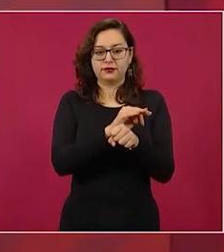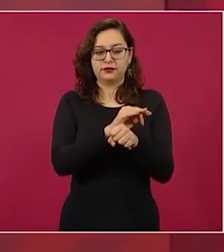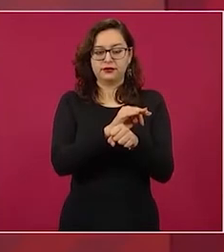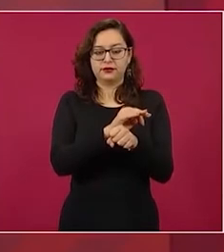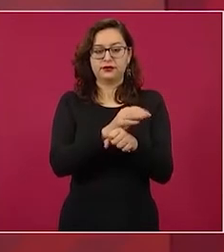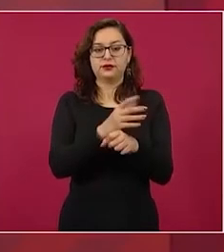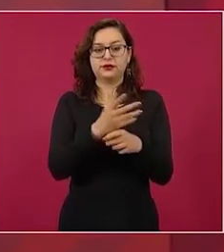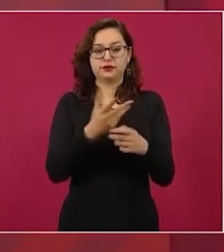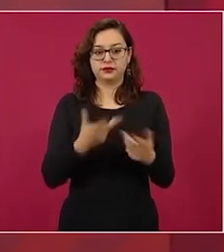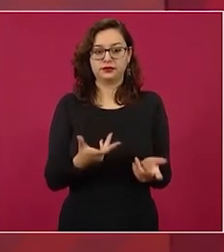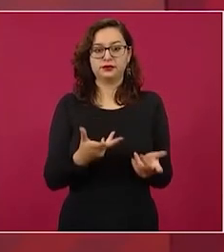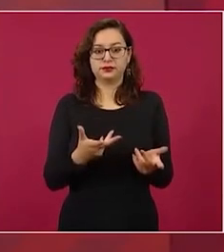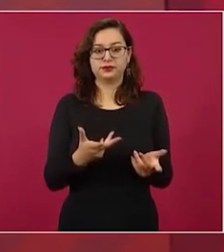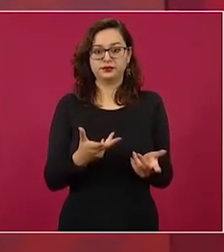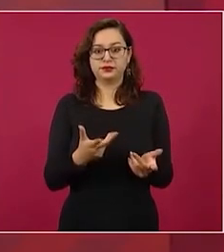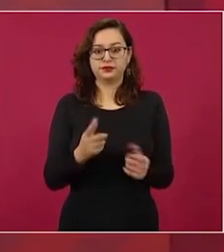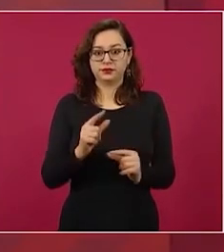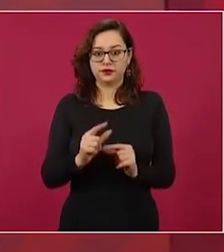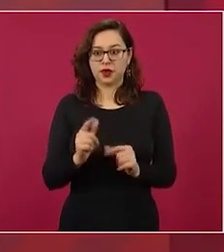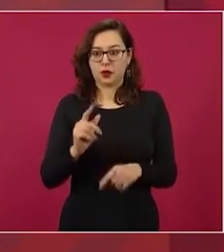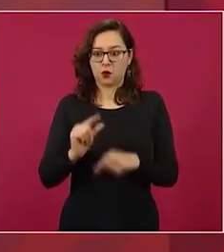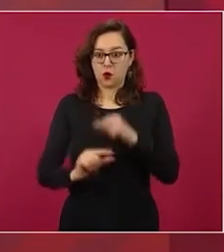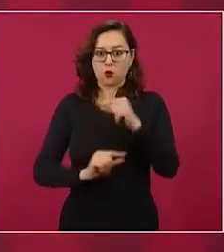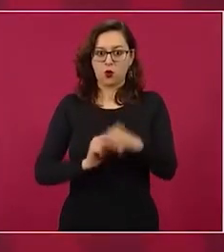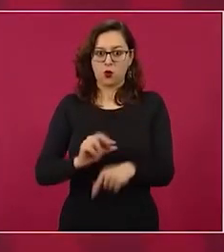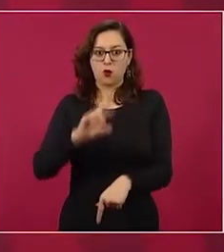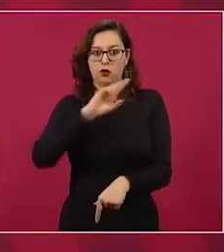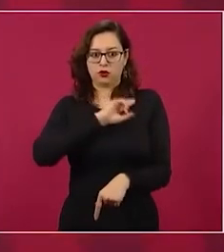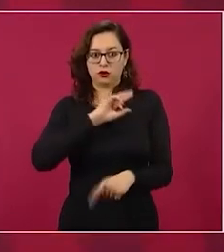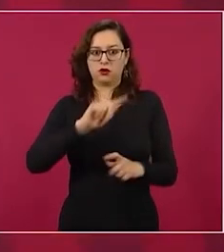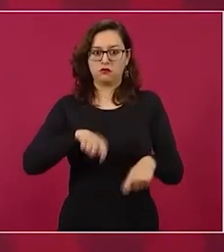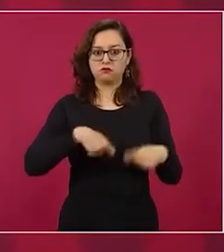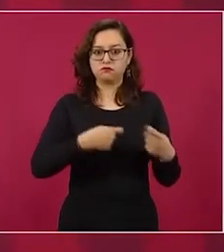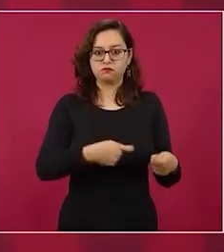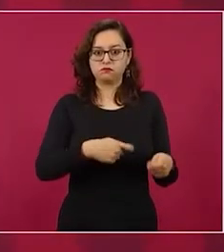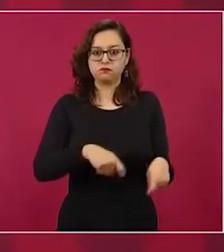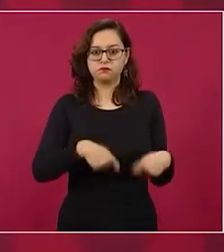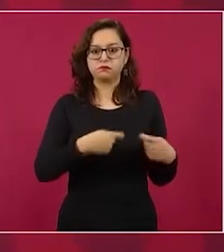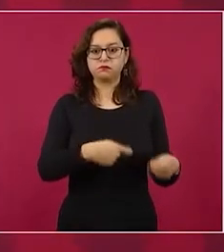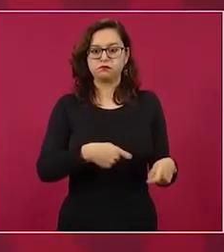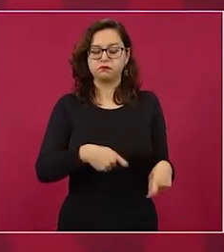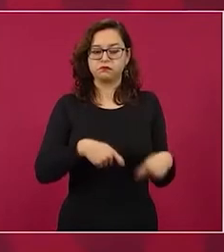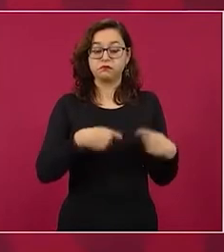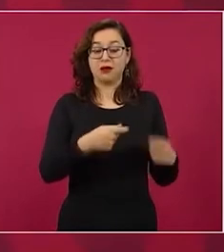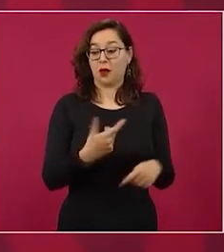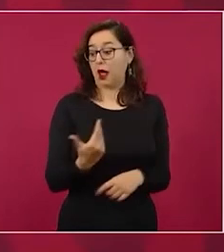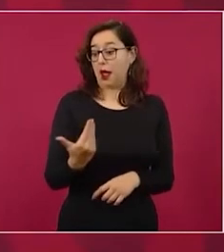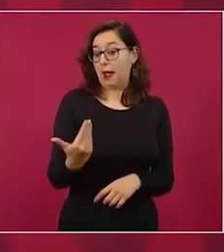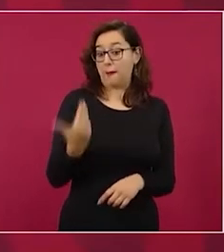afianzar la privatización acaba de autorizar